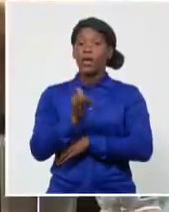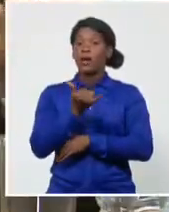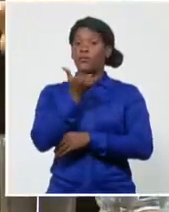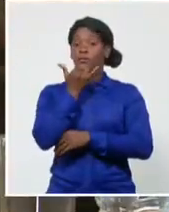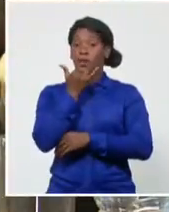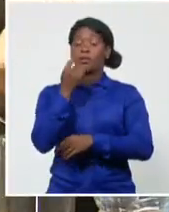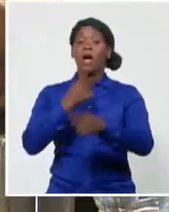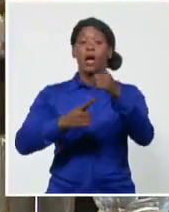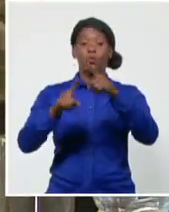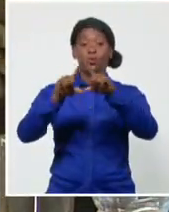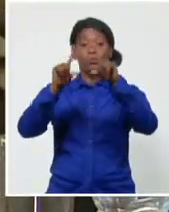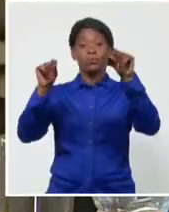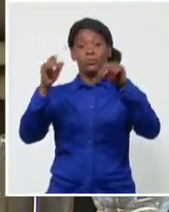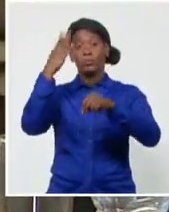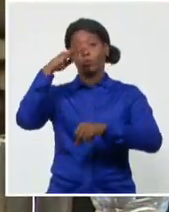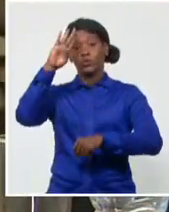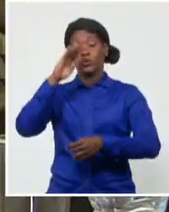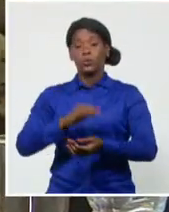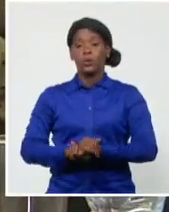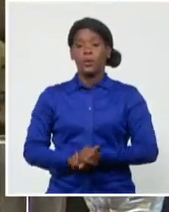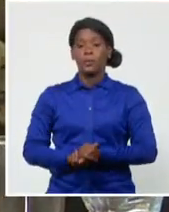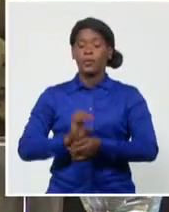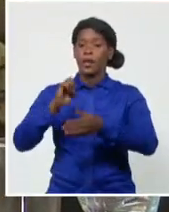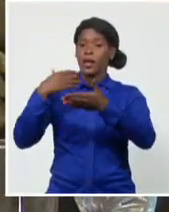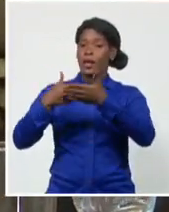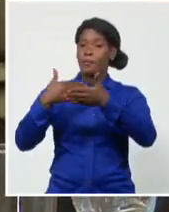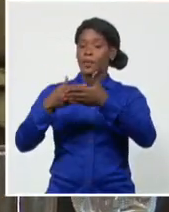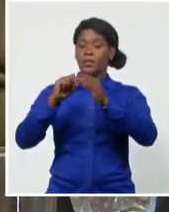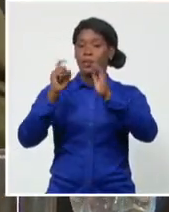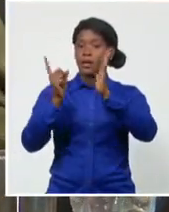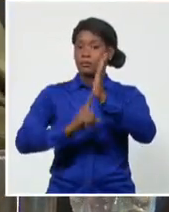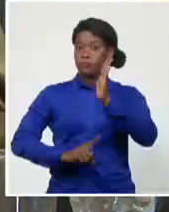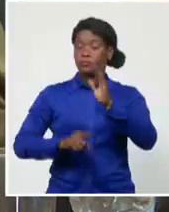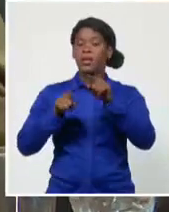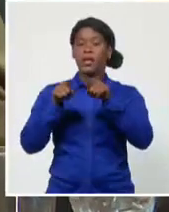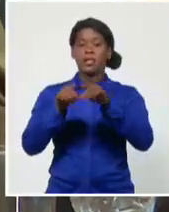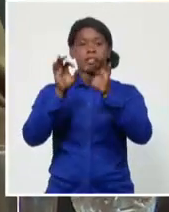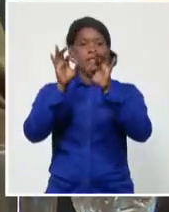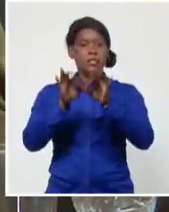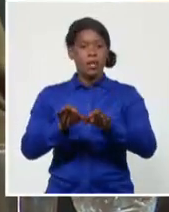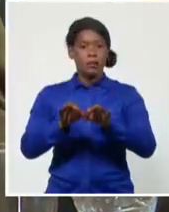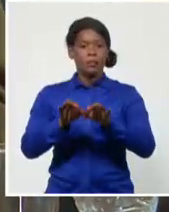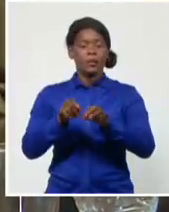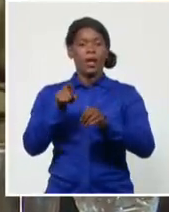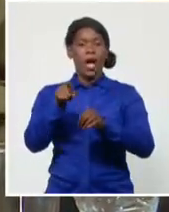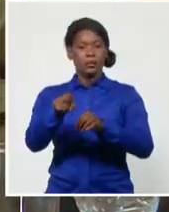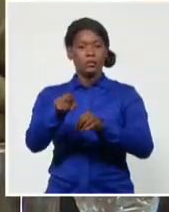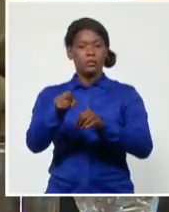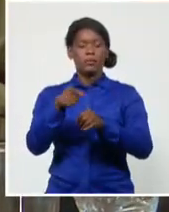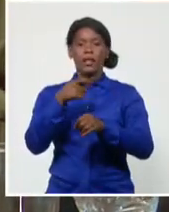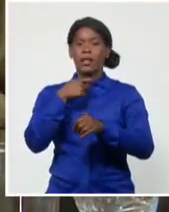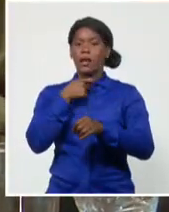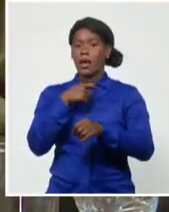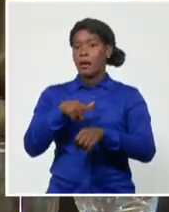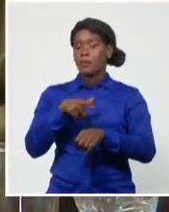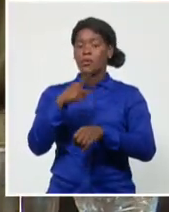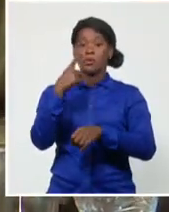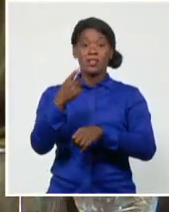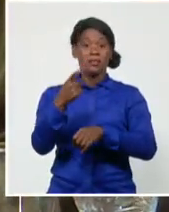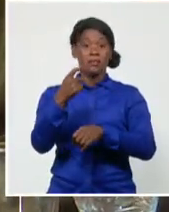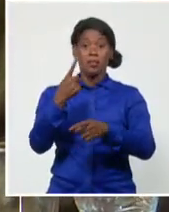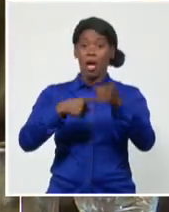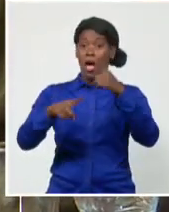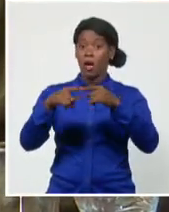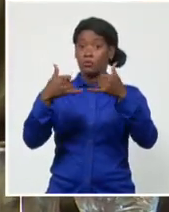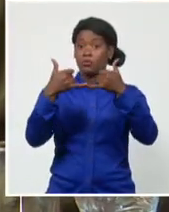nación. La empresa eléctrica siempre está lista y además siempre ha enfrentado de una manera eficiente